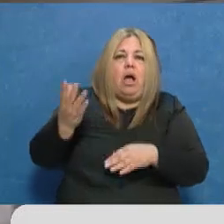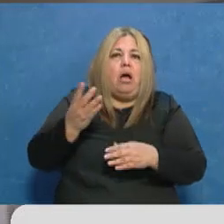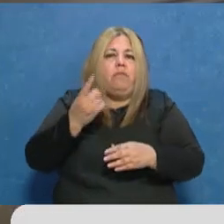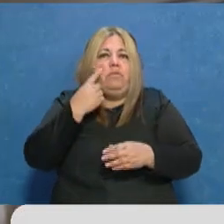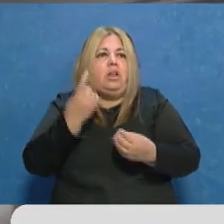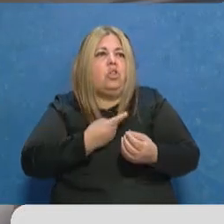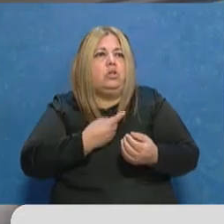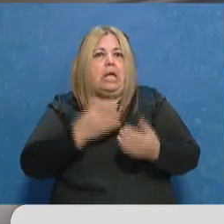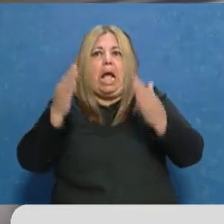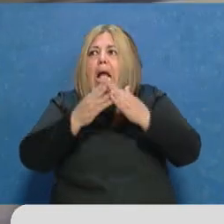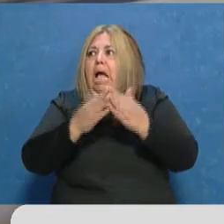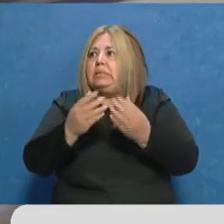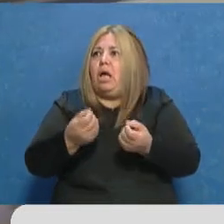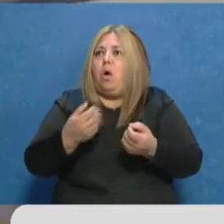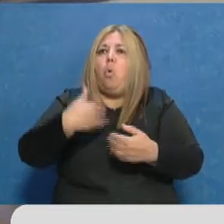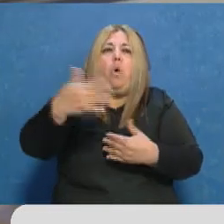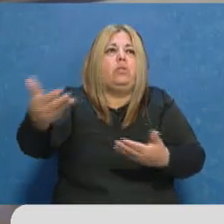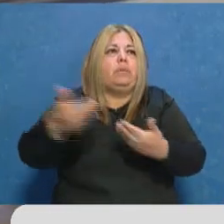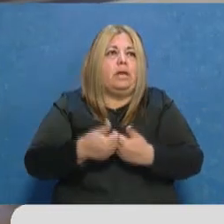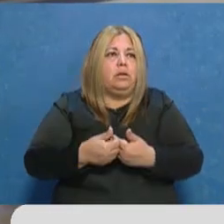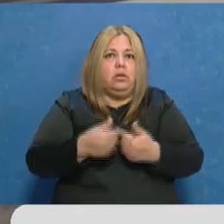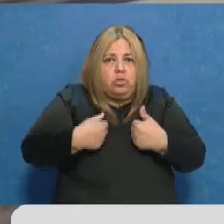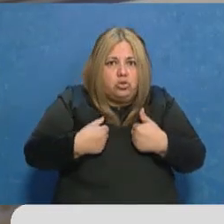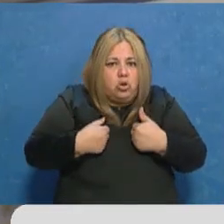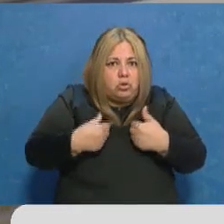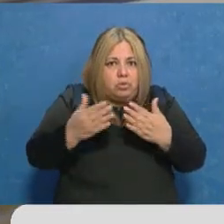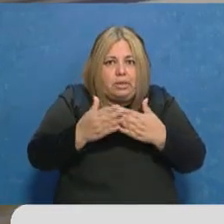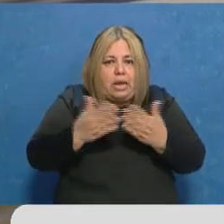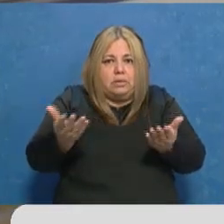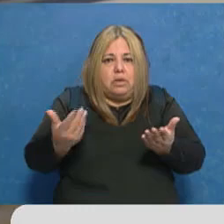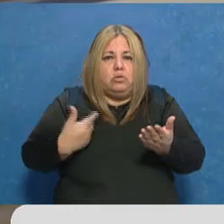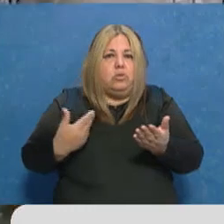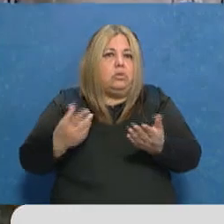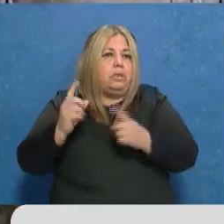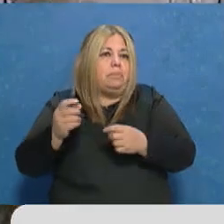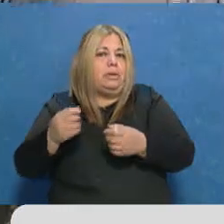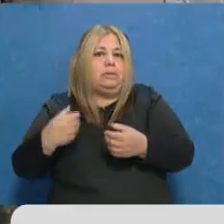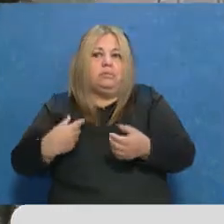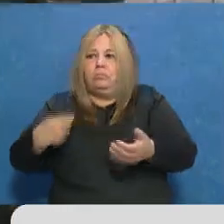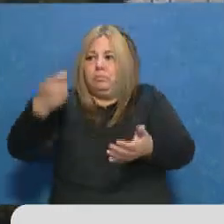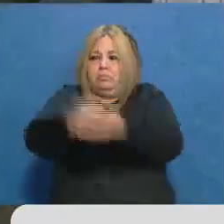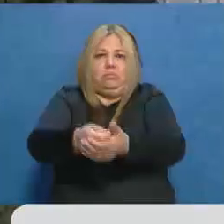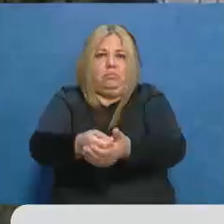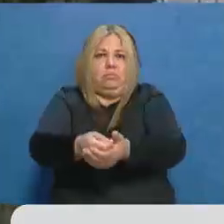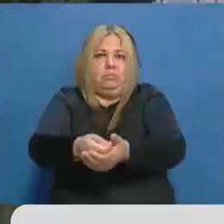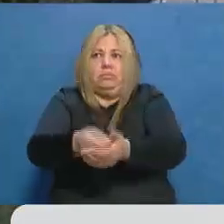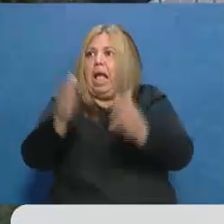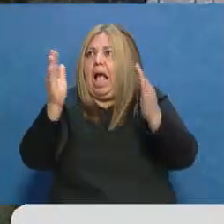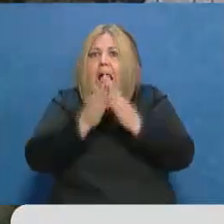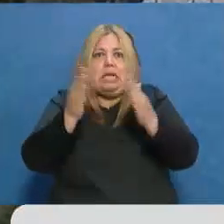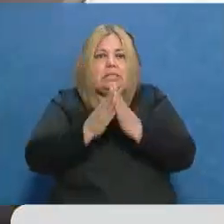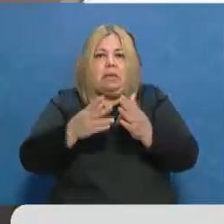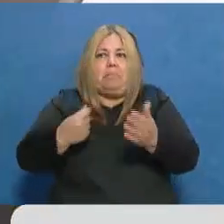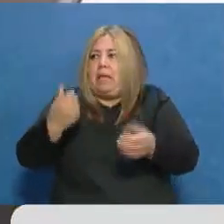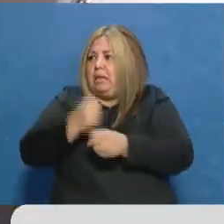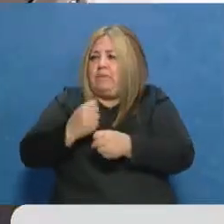casa, no tenés, yo en mi caso no tengo ya la indemnización de mi trabajo, porque la puse toda en mi vivienda. El